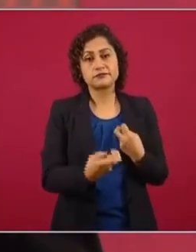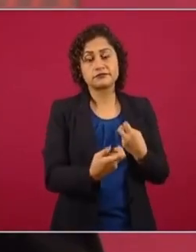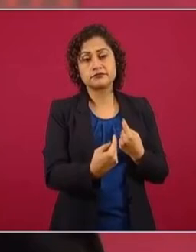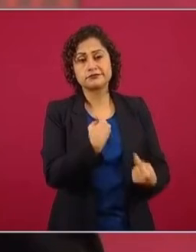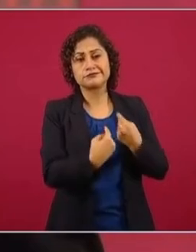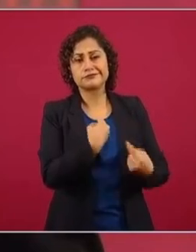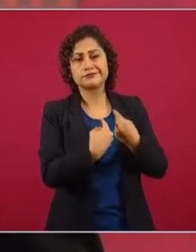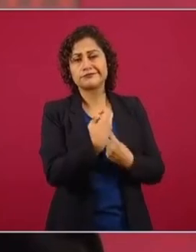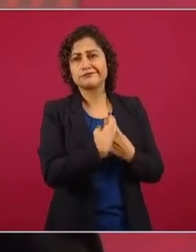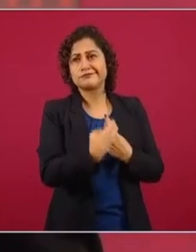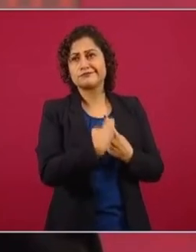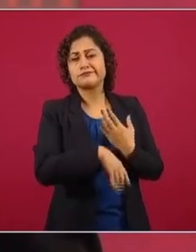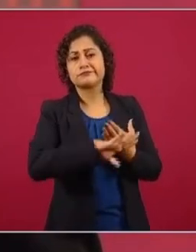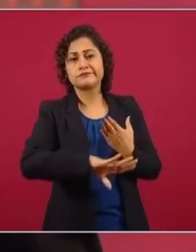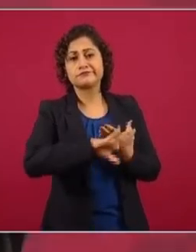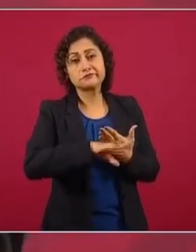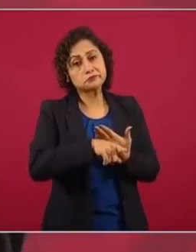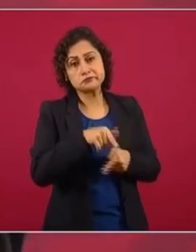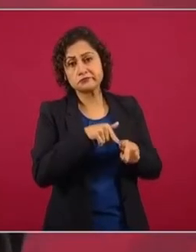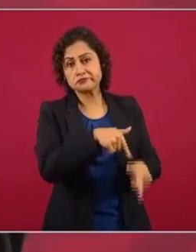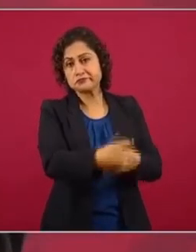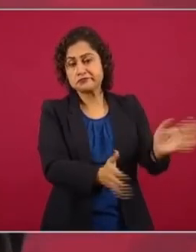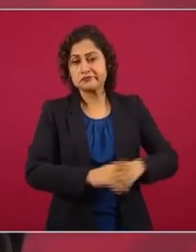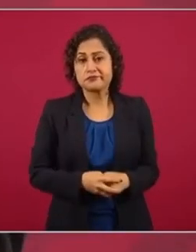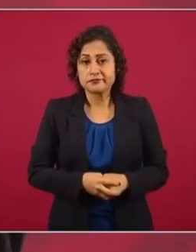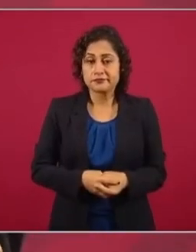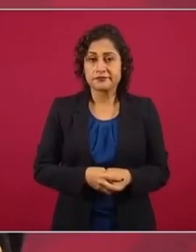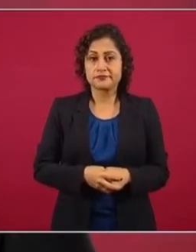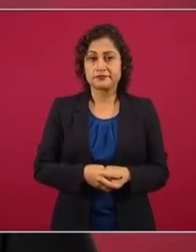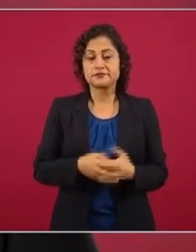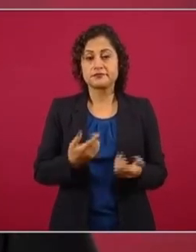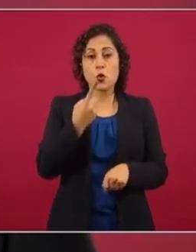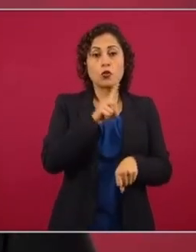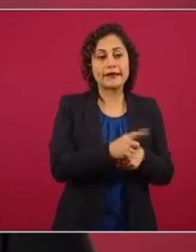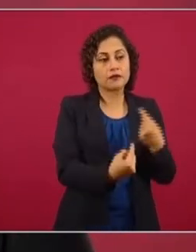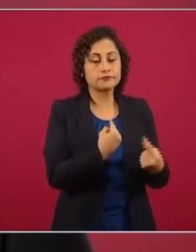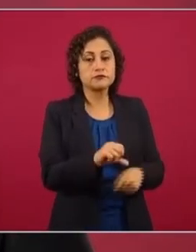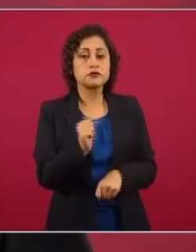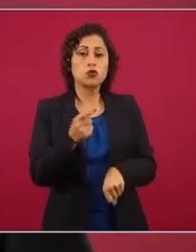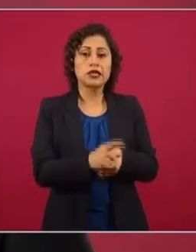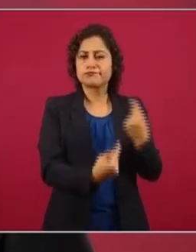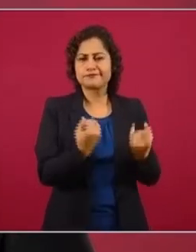atacándonos. Nos atacan un día y el otro también.